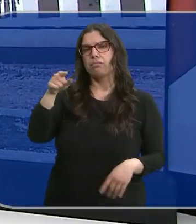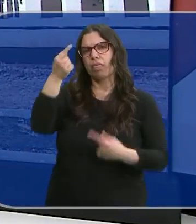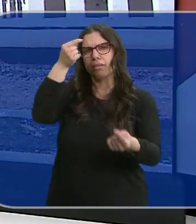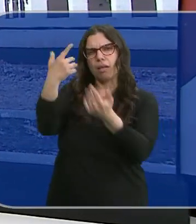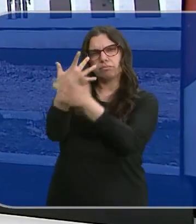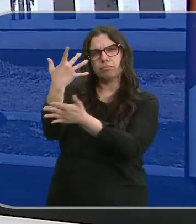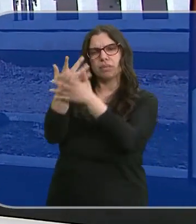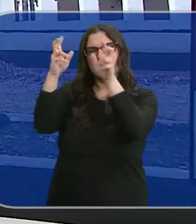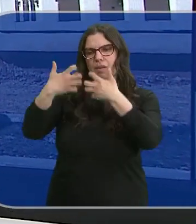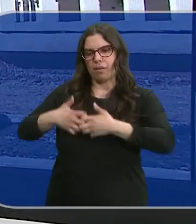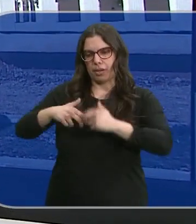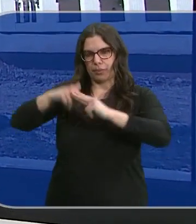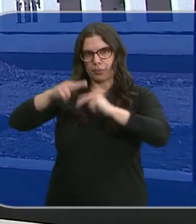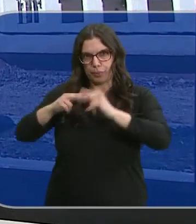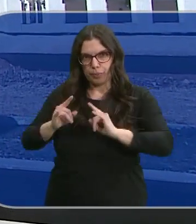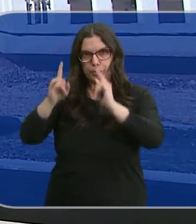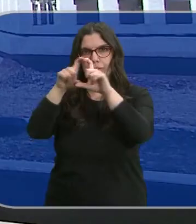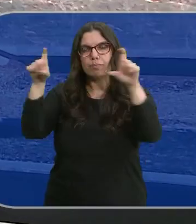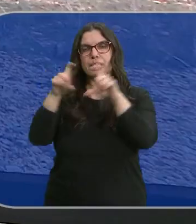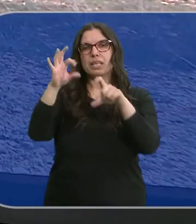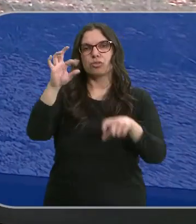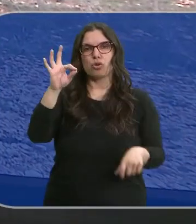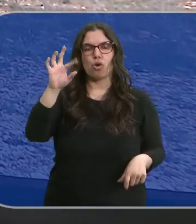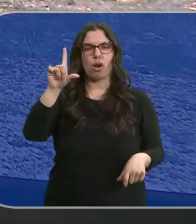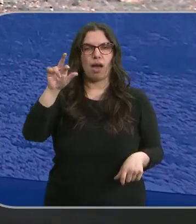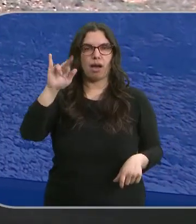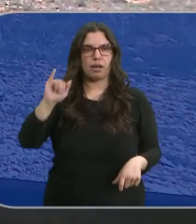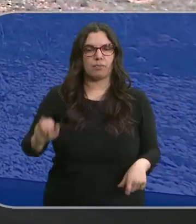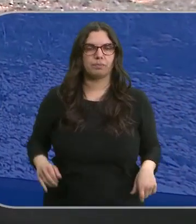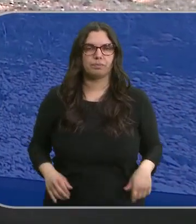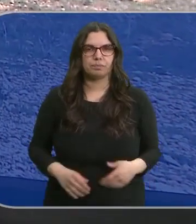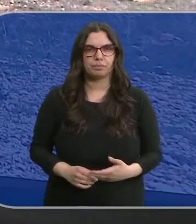los detalles de la planta que va a construir la firma Solaric. Lucía, volvemos contigo.